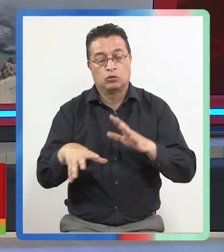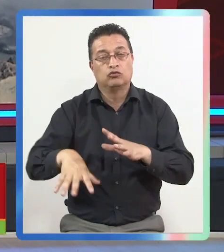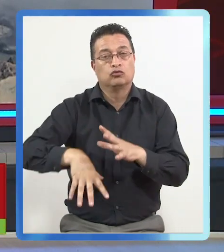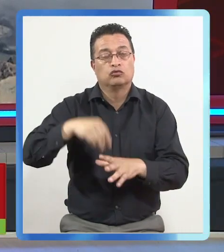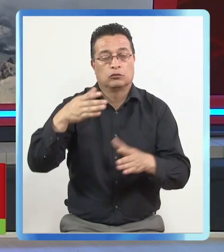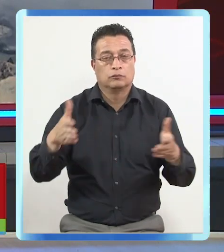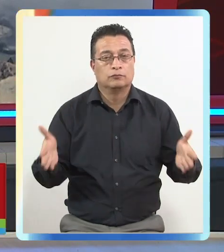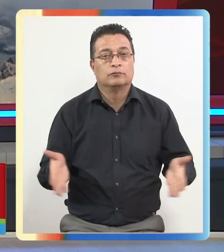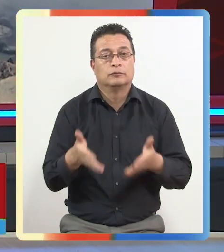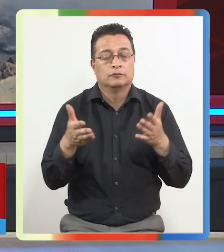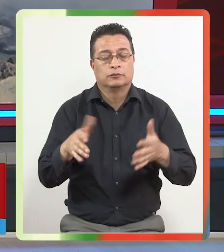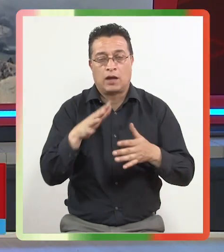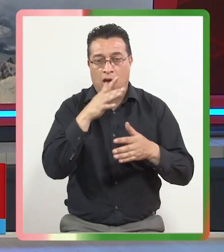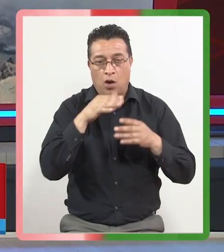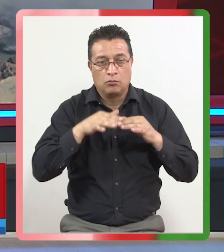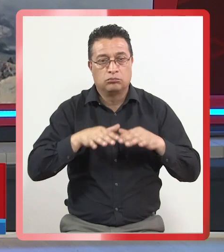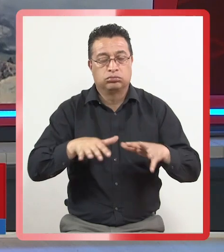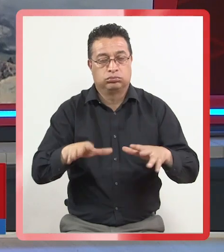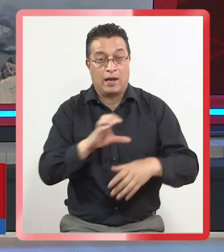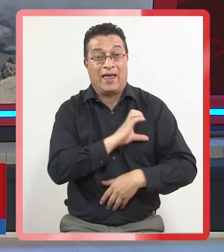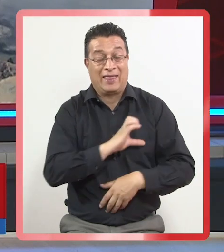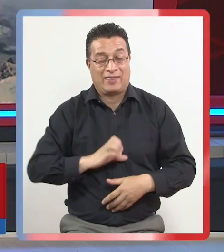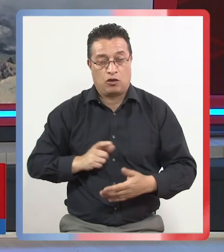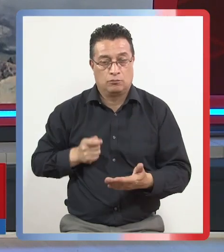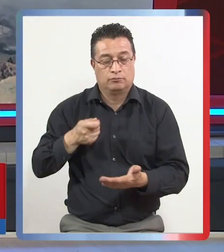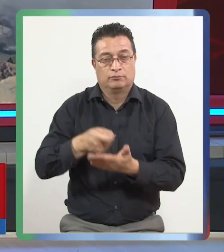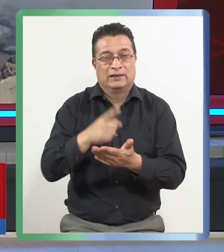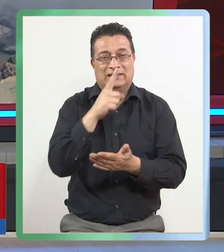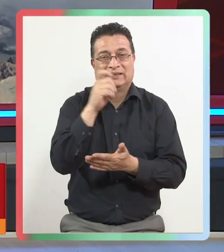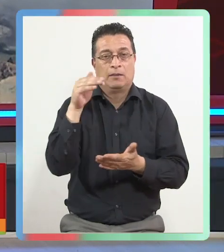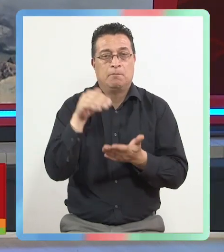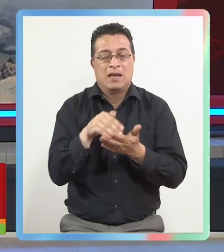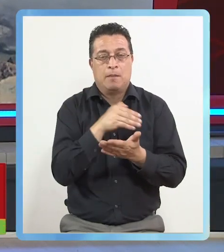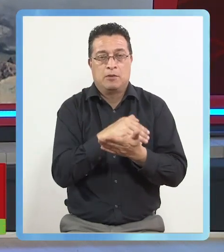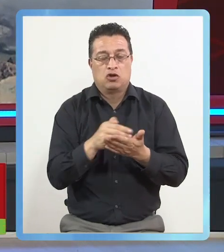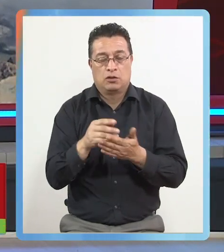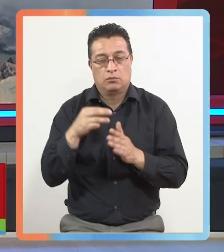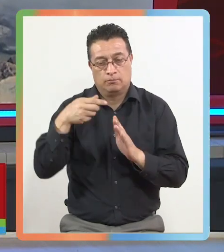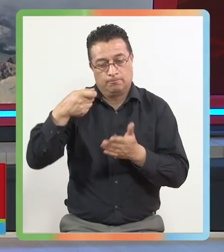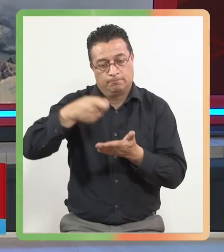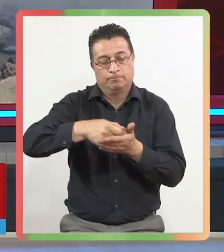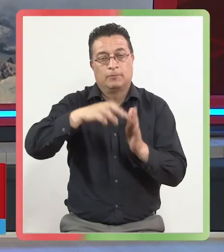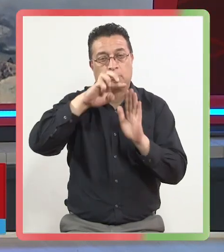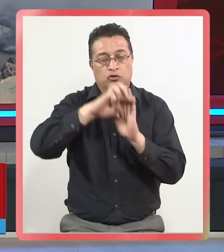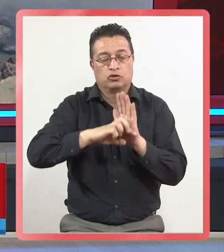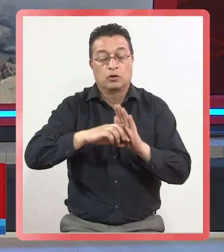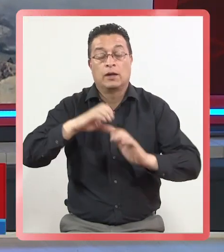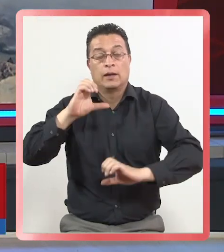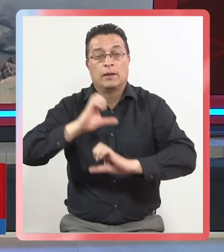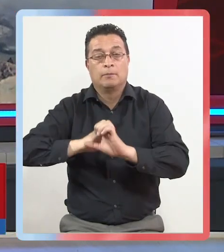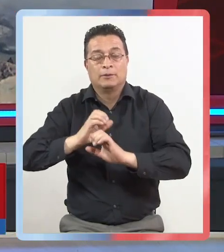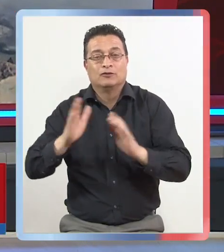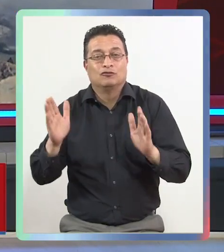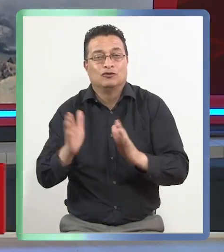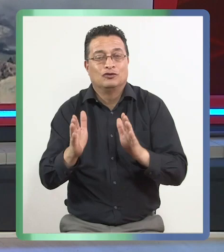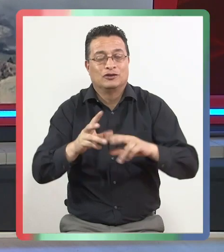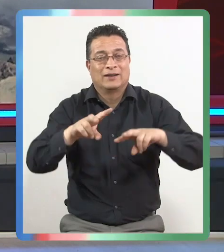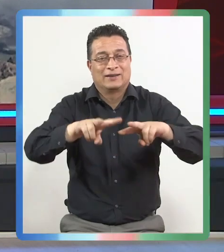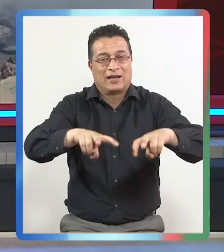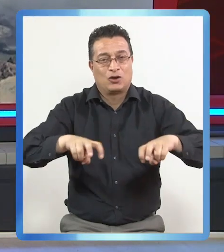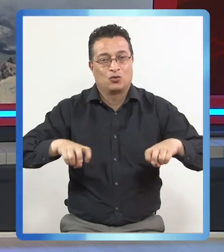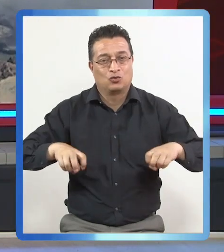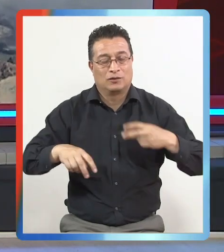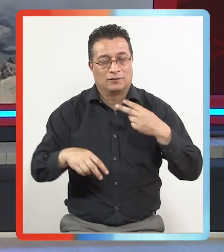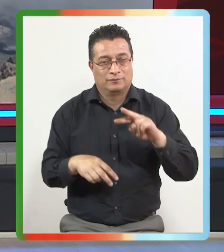concursos para el fomento del riego. El Estado va a disponer de 100 mil millones de pesos para financiar proyectos para la pequeña y mediana agricultura.